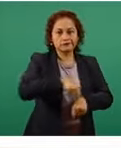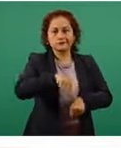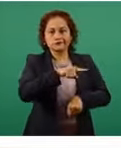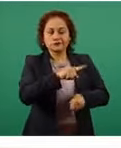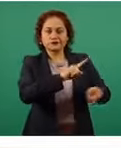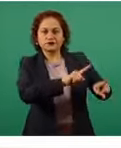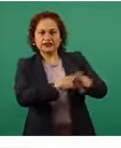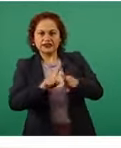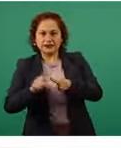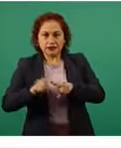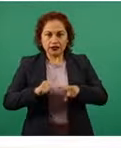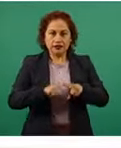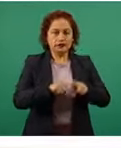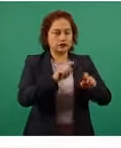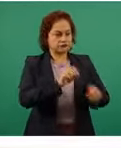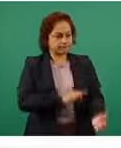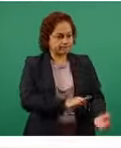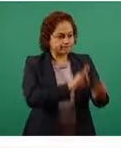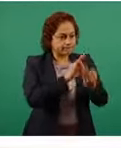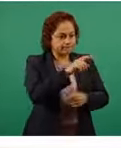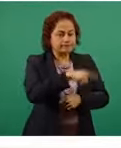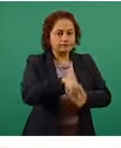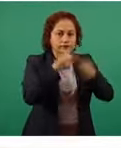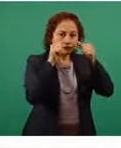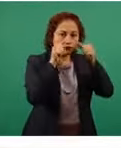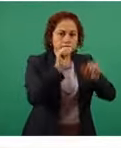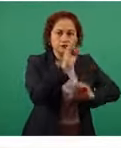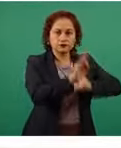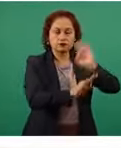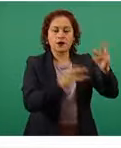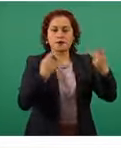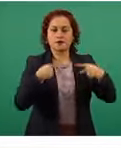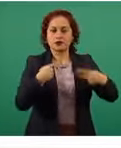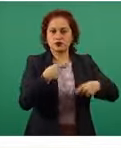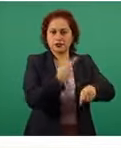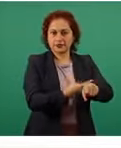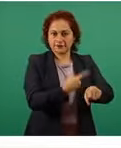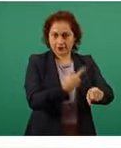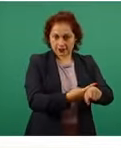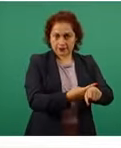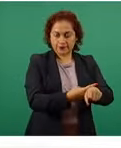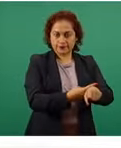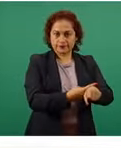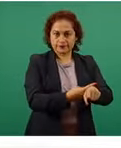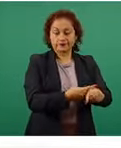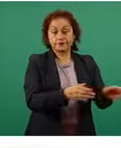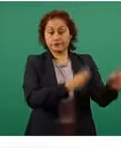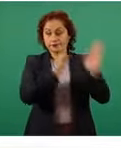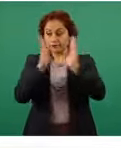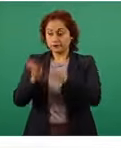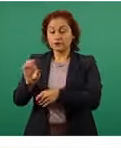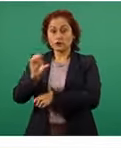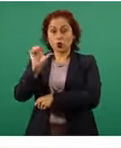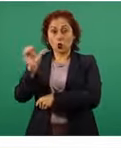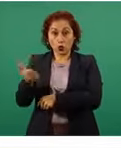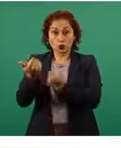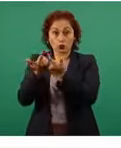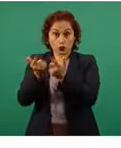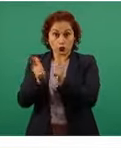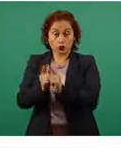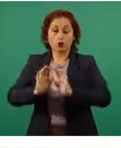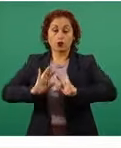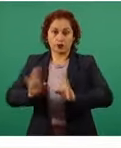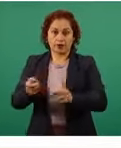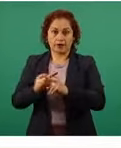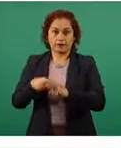y están al frente de la primera línea de atención a pacientes con COVID. Y en cuanto al segundo grupo, que es importante